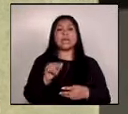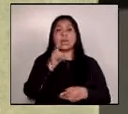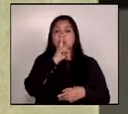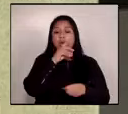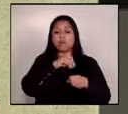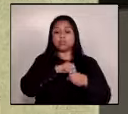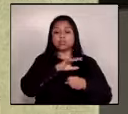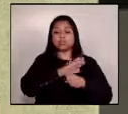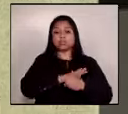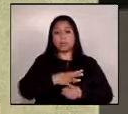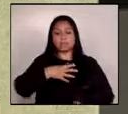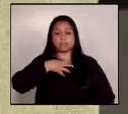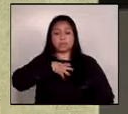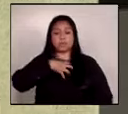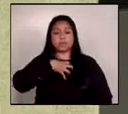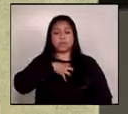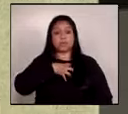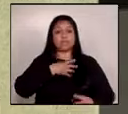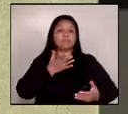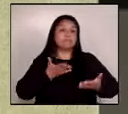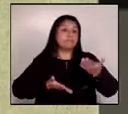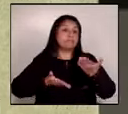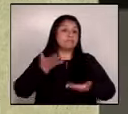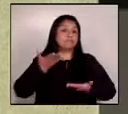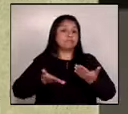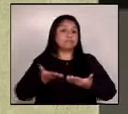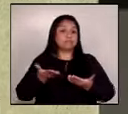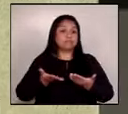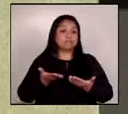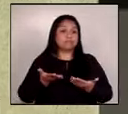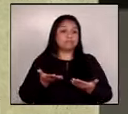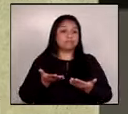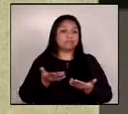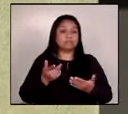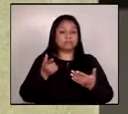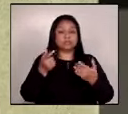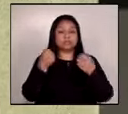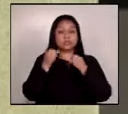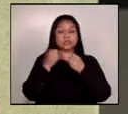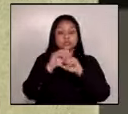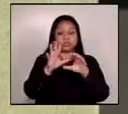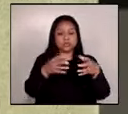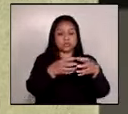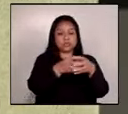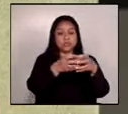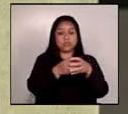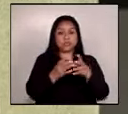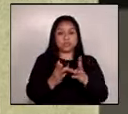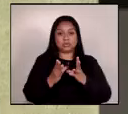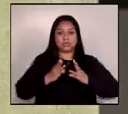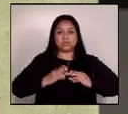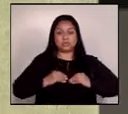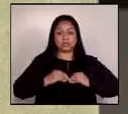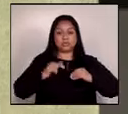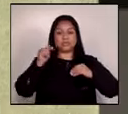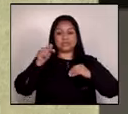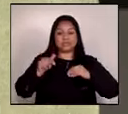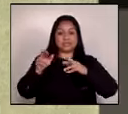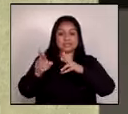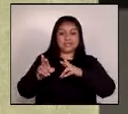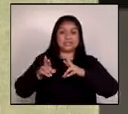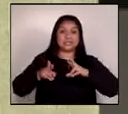posiblemente lo hizo la comisión receptora que recibió